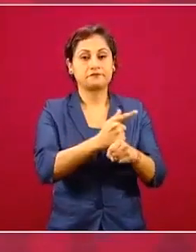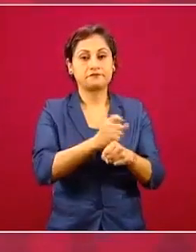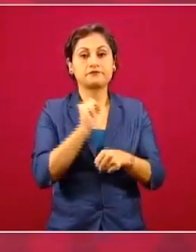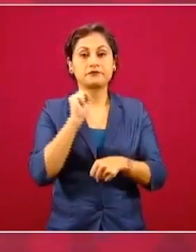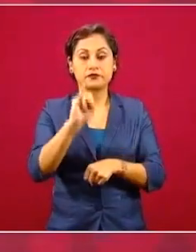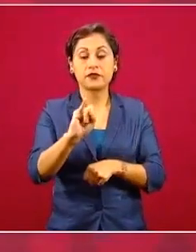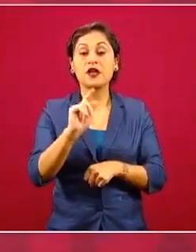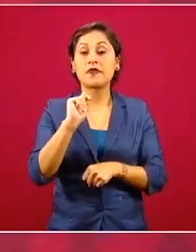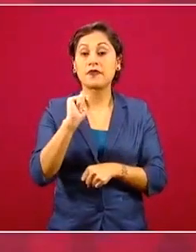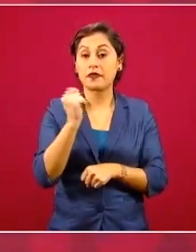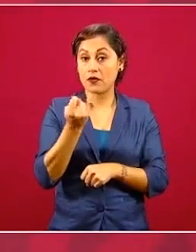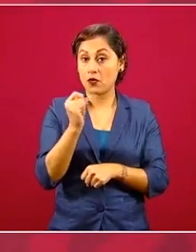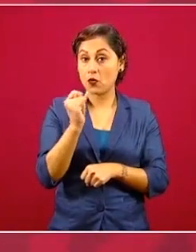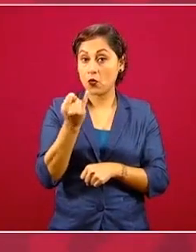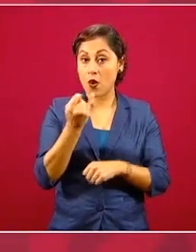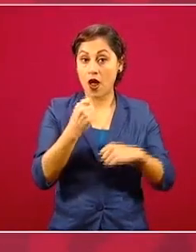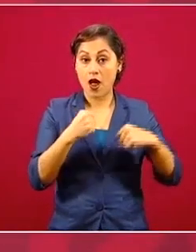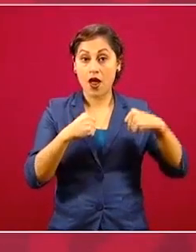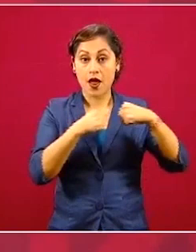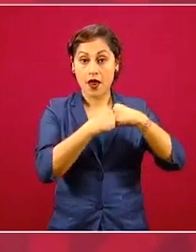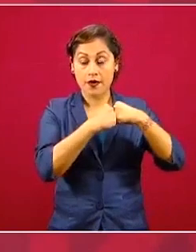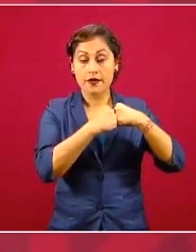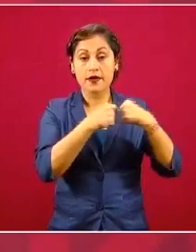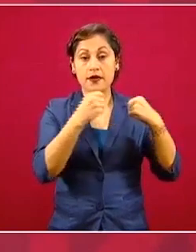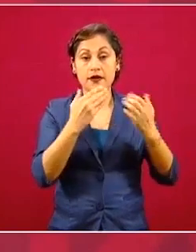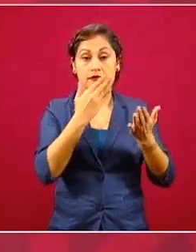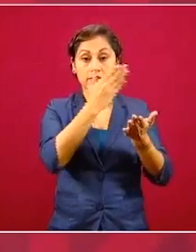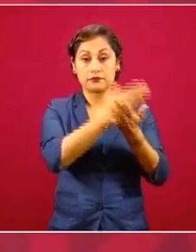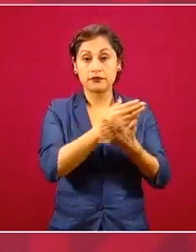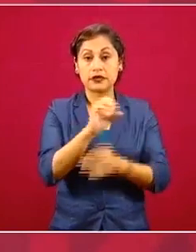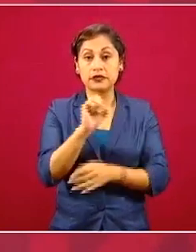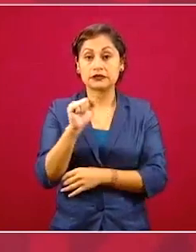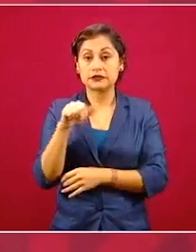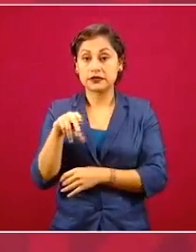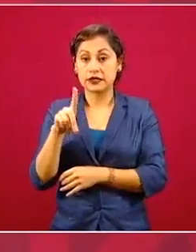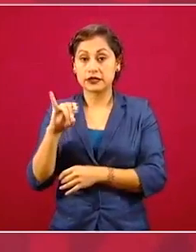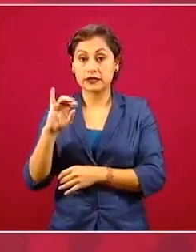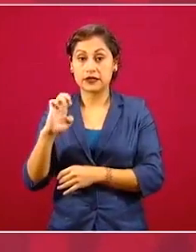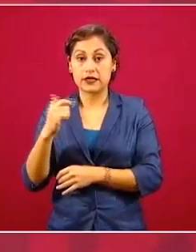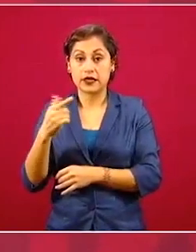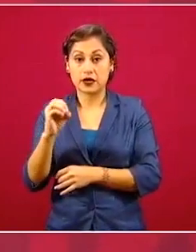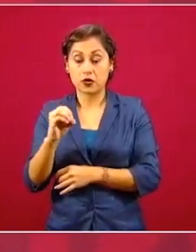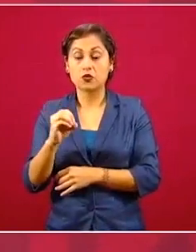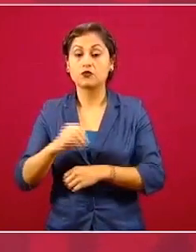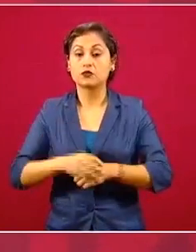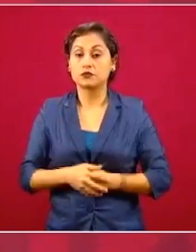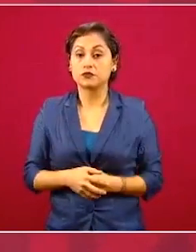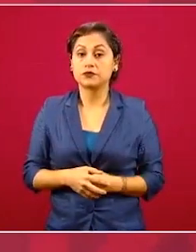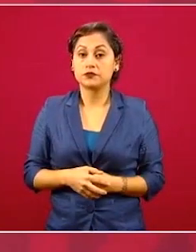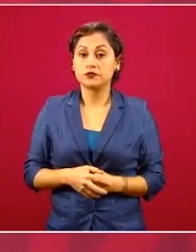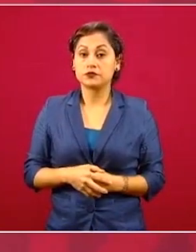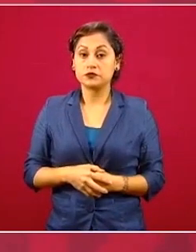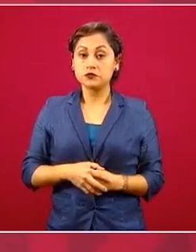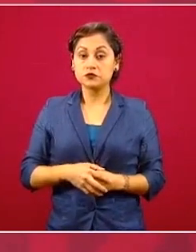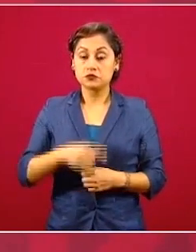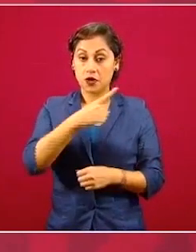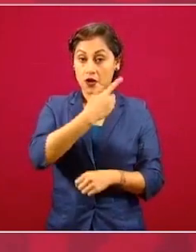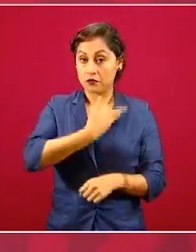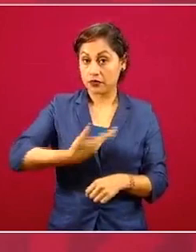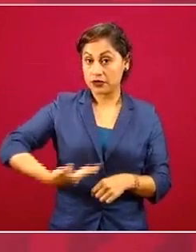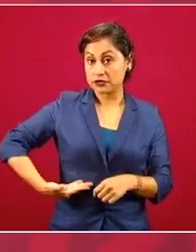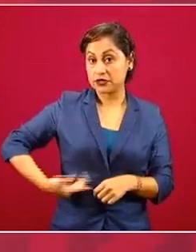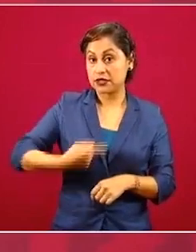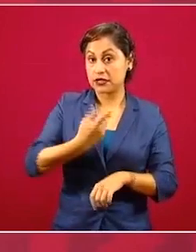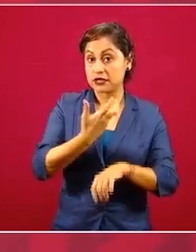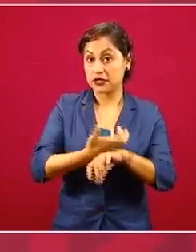San Diego, lo que mencionó el presidente Trump es